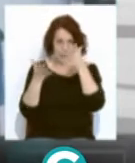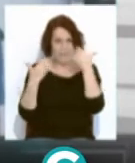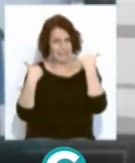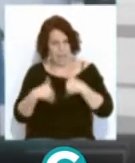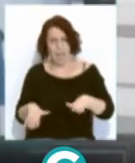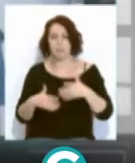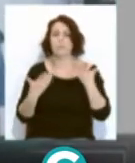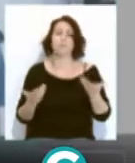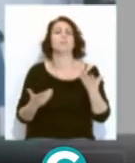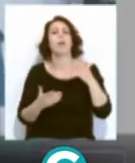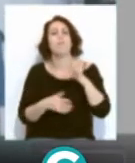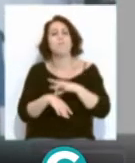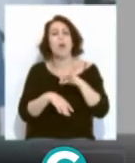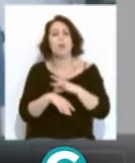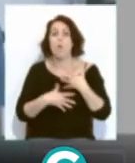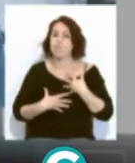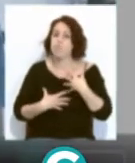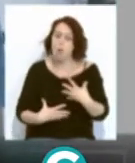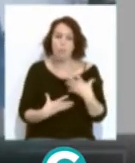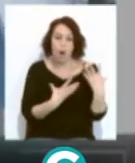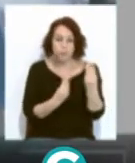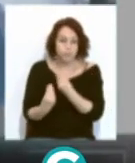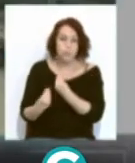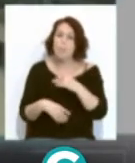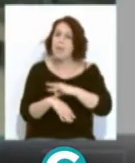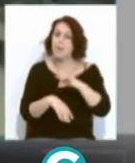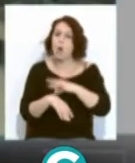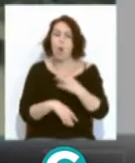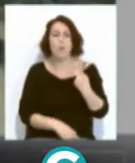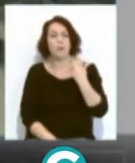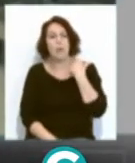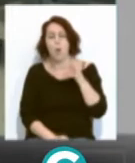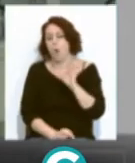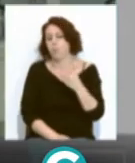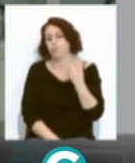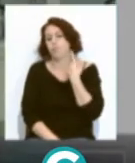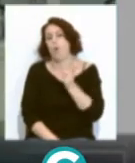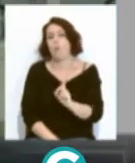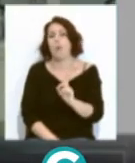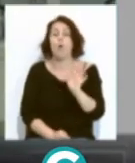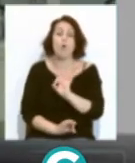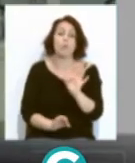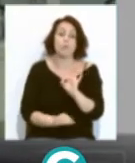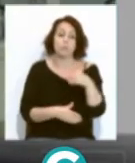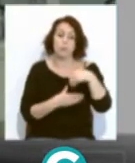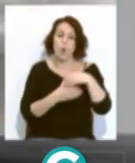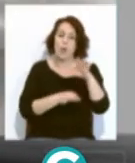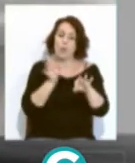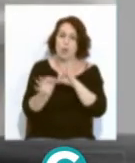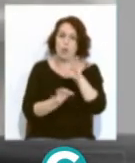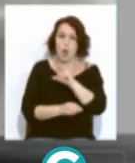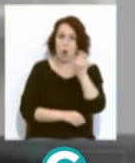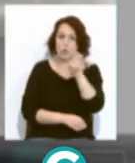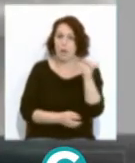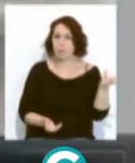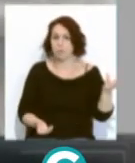de que hay muchos médicos voluntarios, médicos jubilados o no jubilados, o pertenecientes a otras organizaciones,